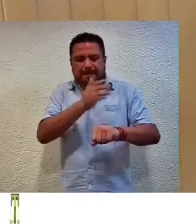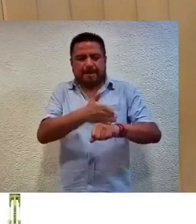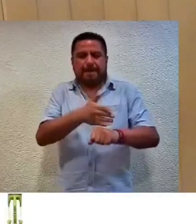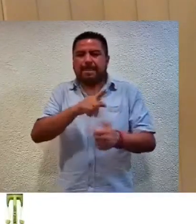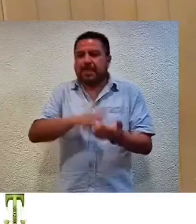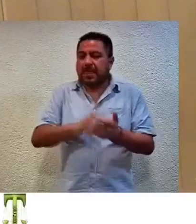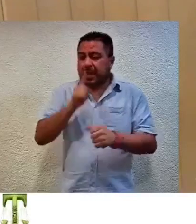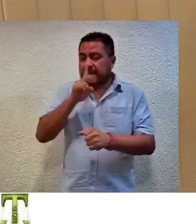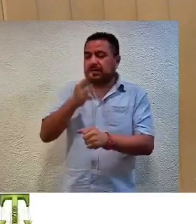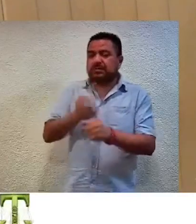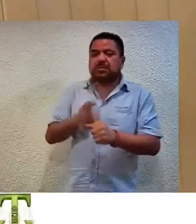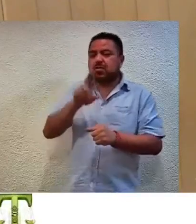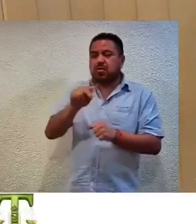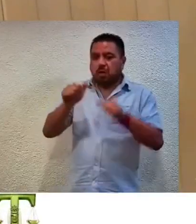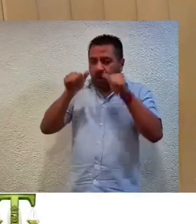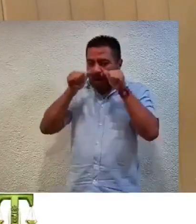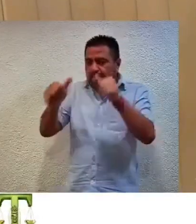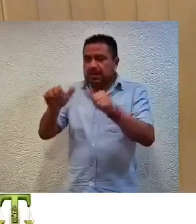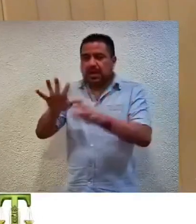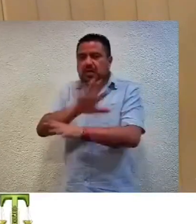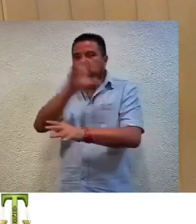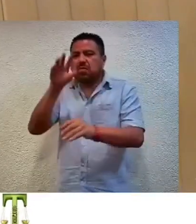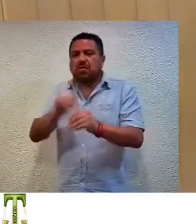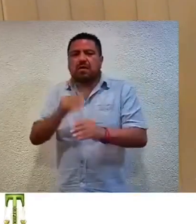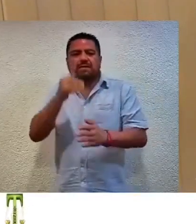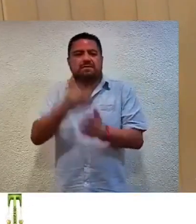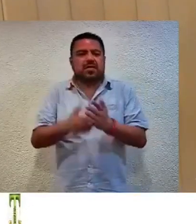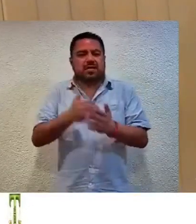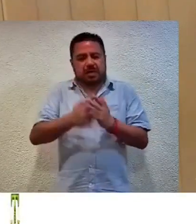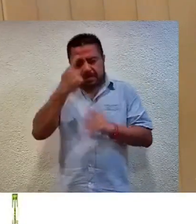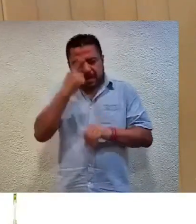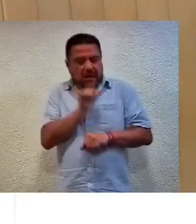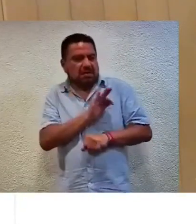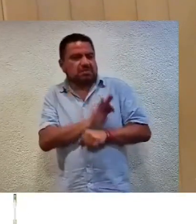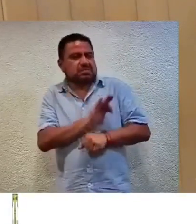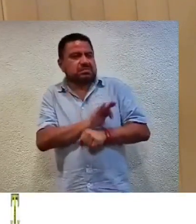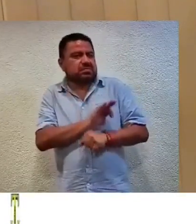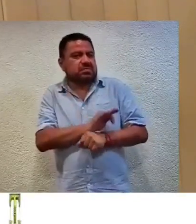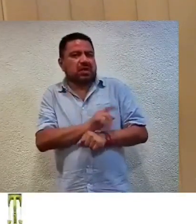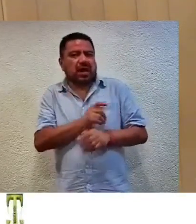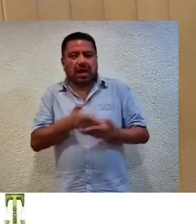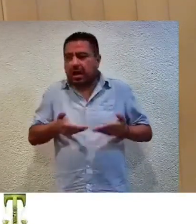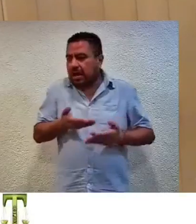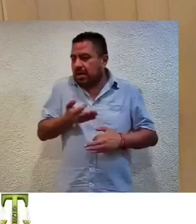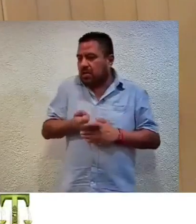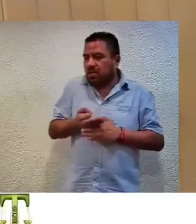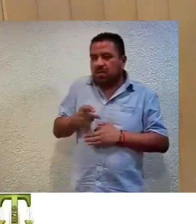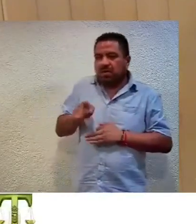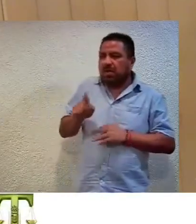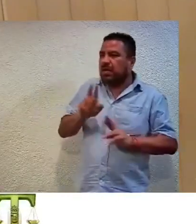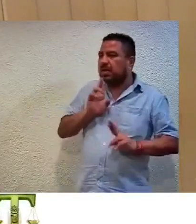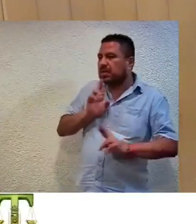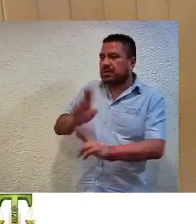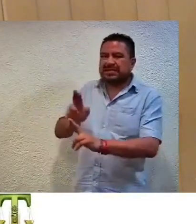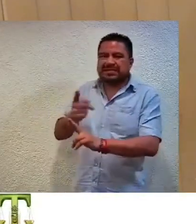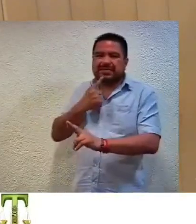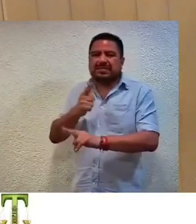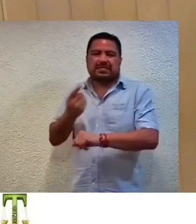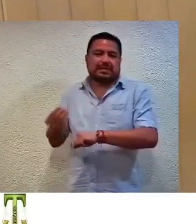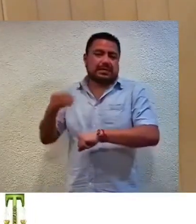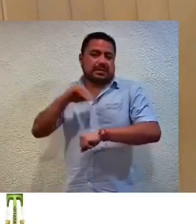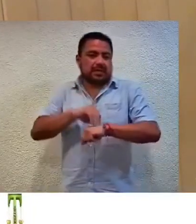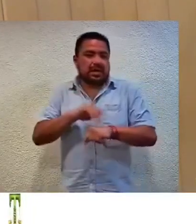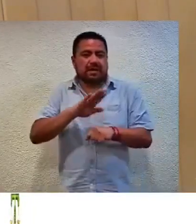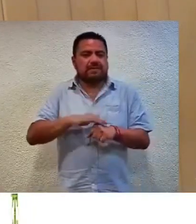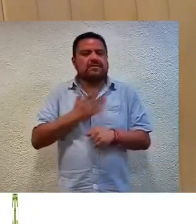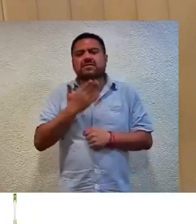autoridad responsable no atendió a la totalidad de los argumentos de defensa que expresó la oratora en la contestación de la queja interpuesta, ya